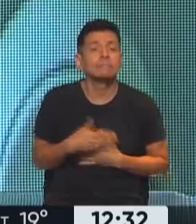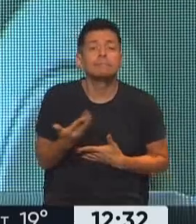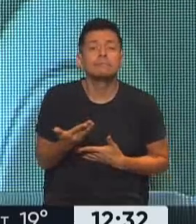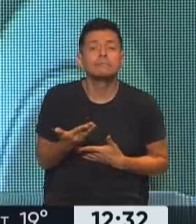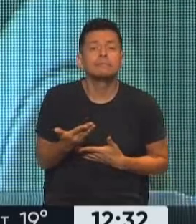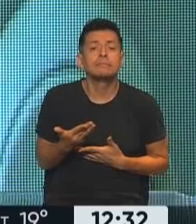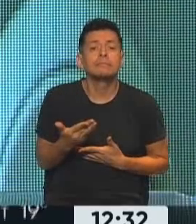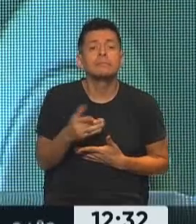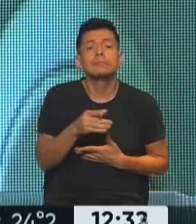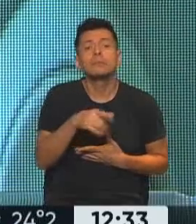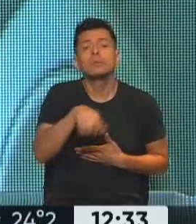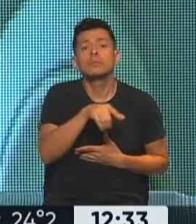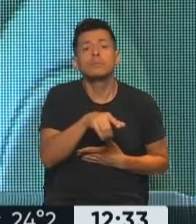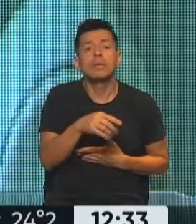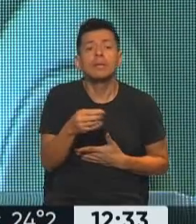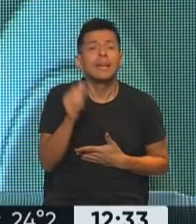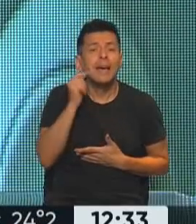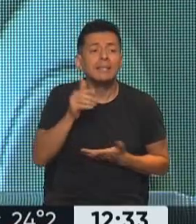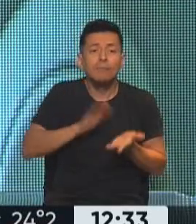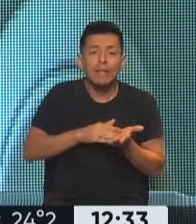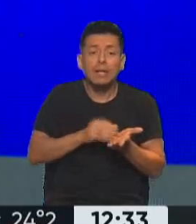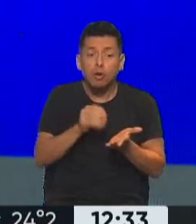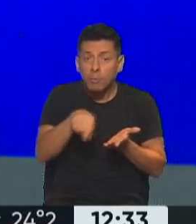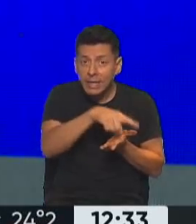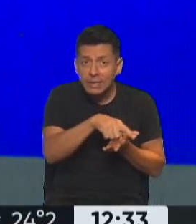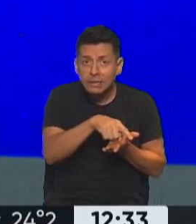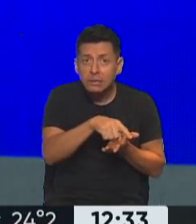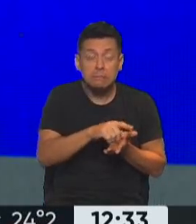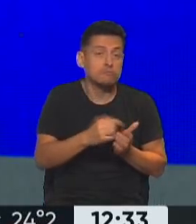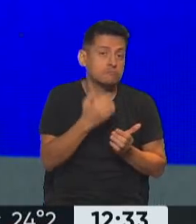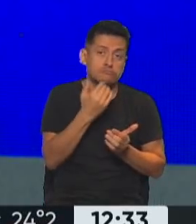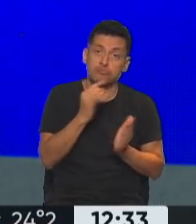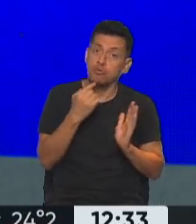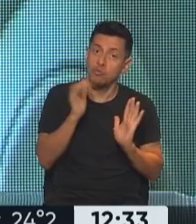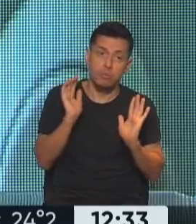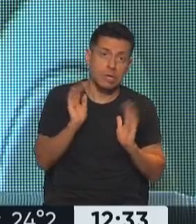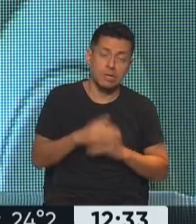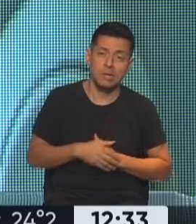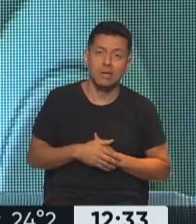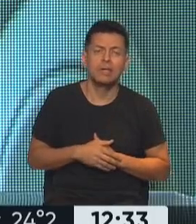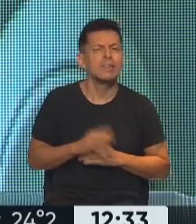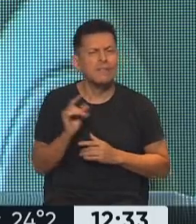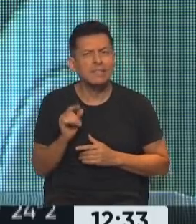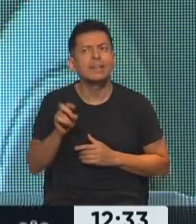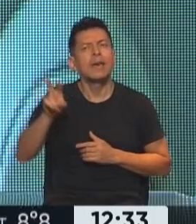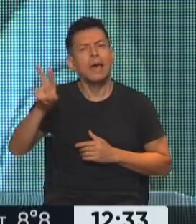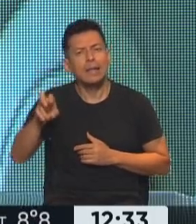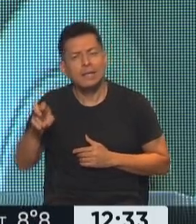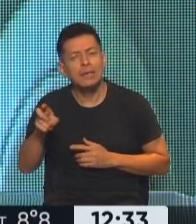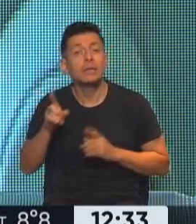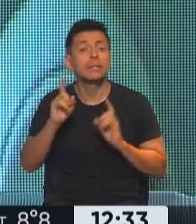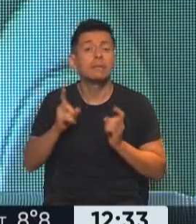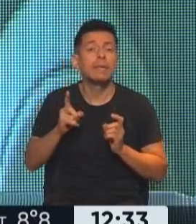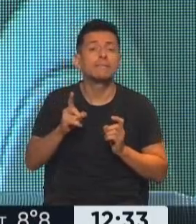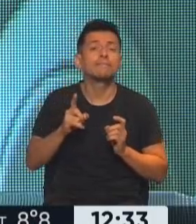estén a nombre de los usuarios. Ahí está la cuestión, me parece que ahí está la cuestión central, ¿no? Y no solo el caso de los alquileres, Pablo, el caso de